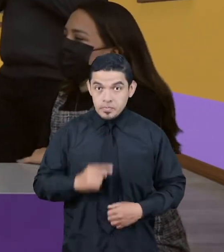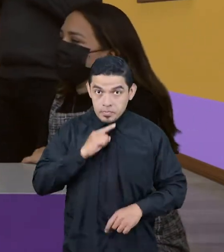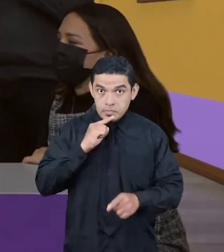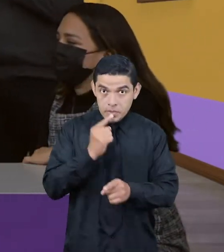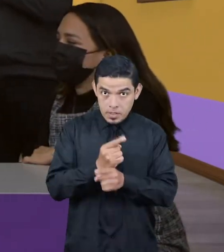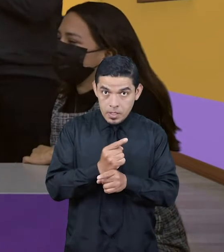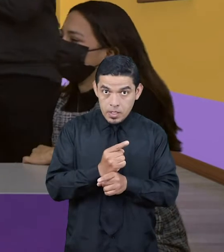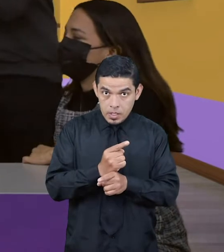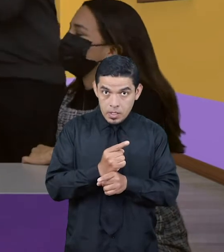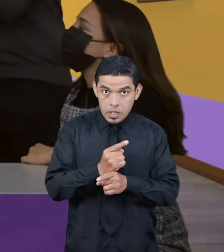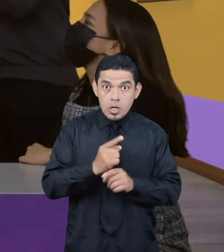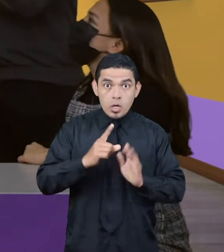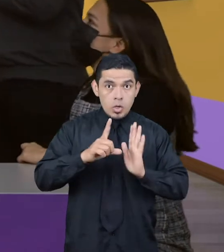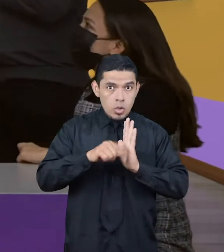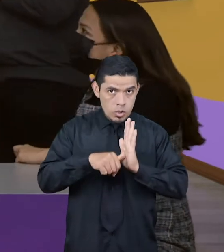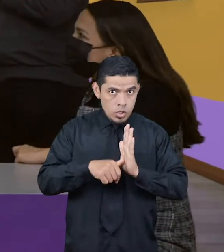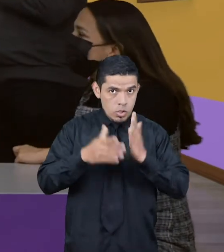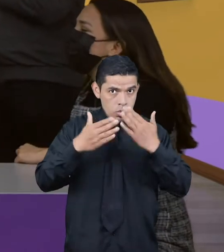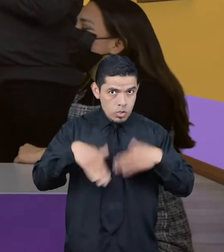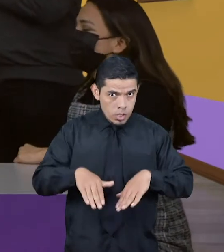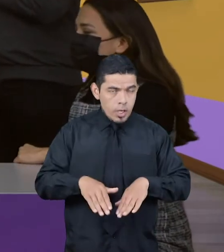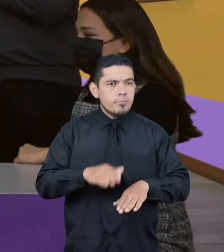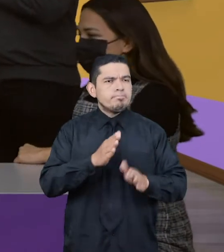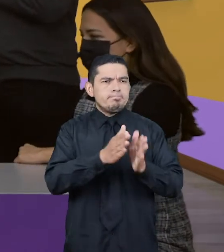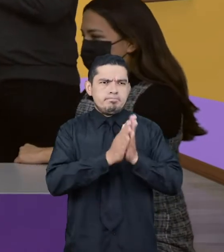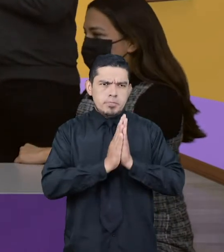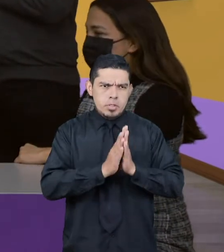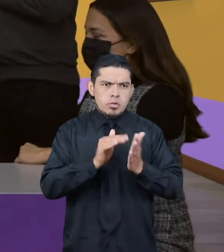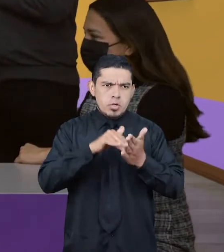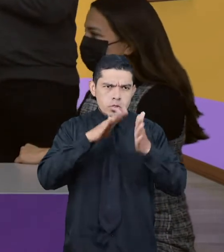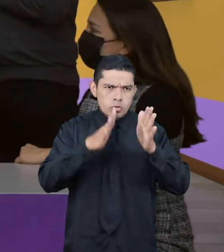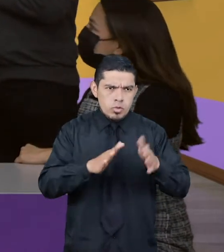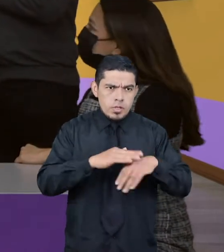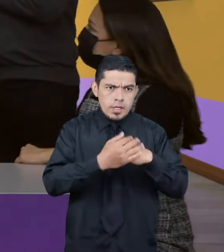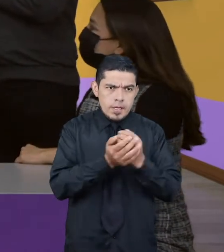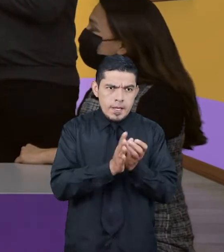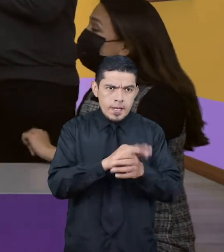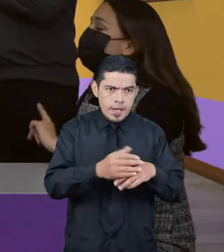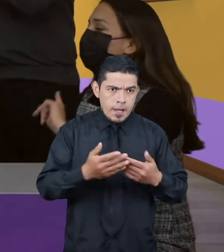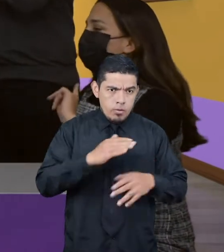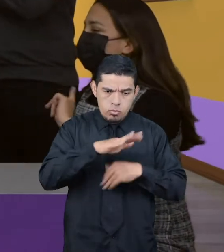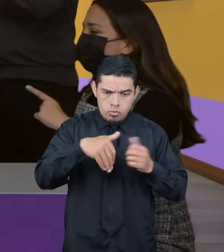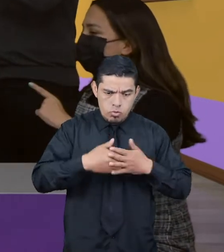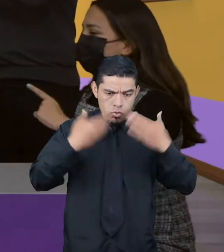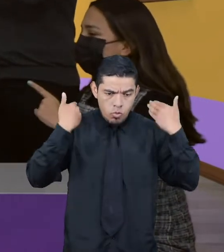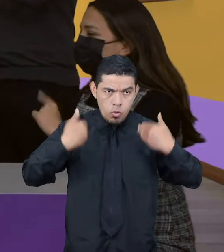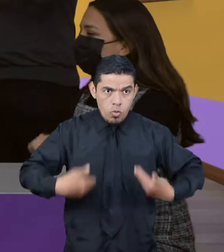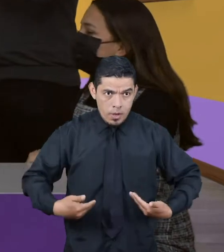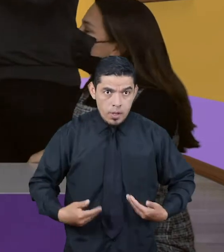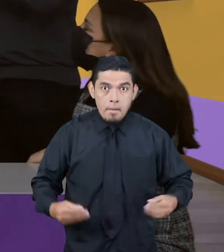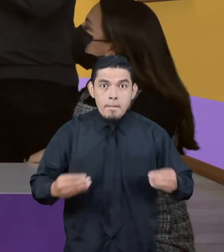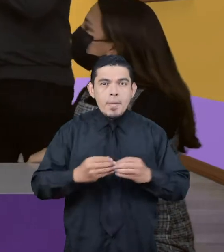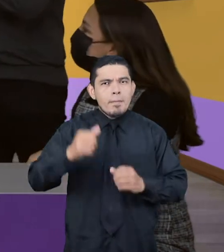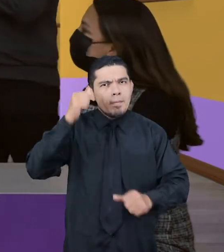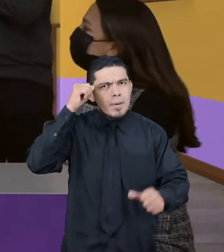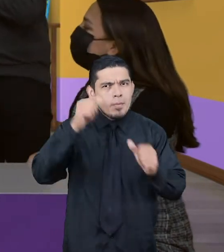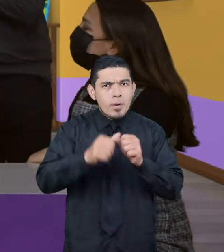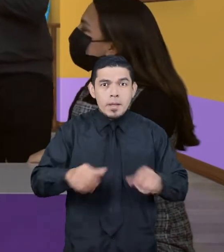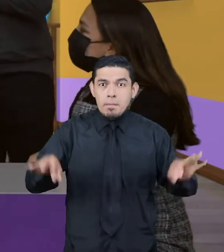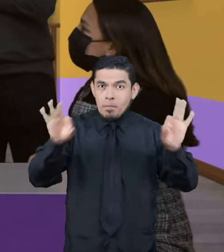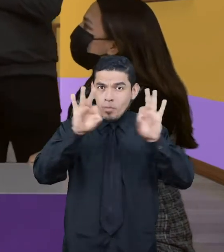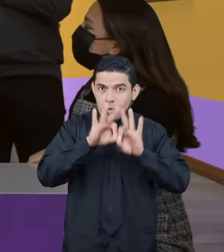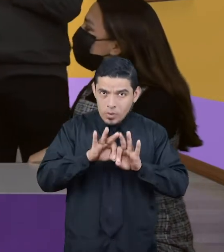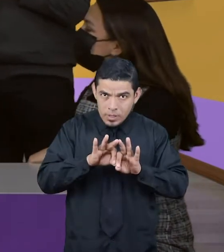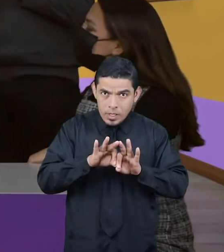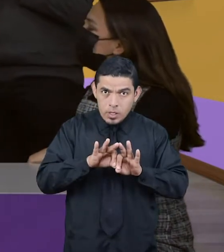Tienes razón. Luego de estas rutinas, yo les invitaré que al final del juego se laven las manos y recuerden las normas